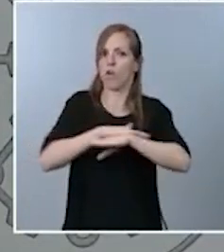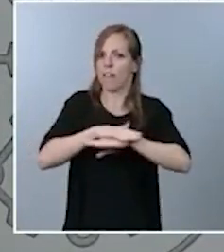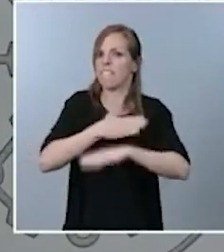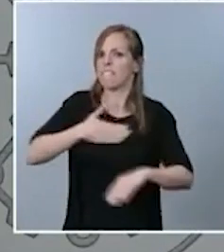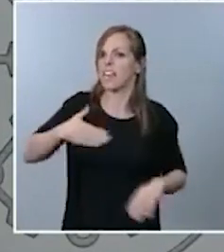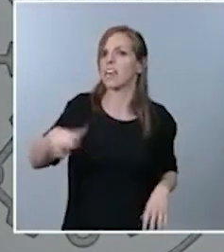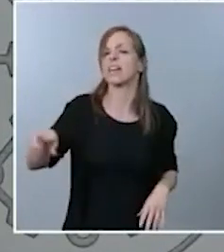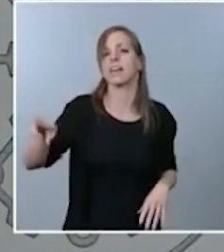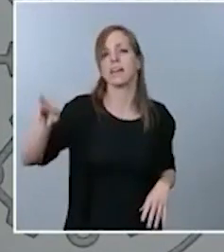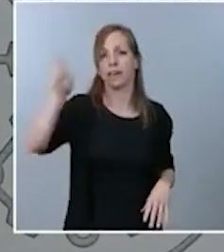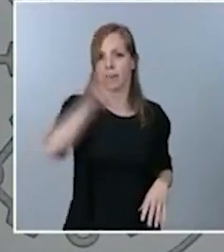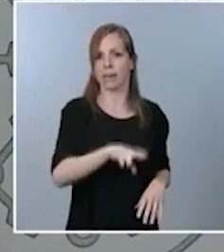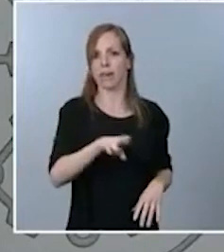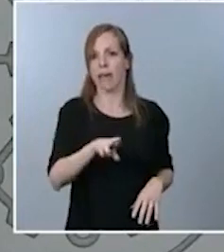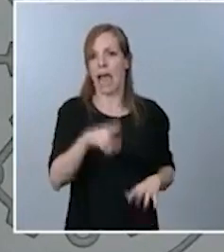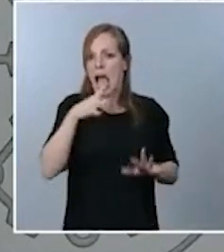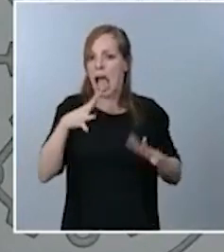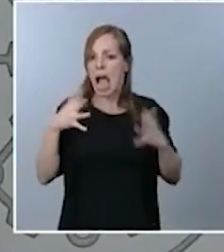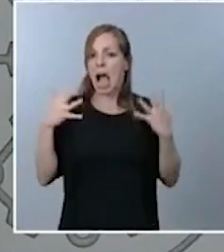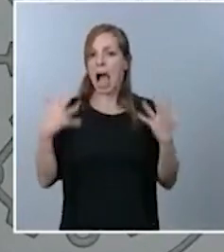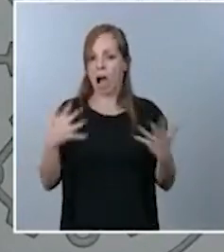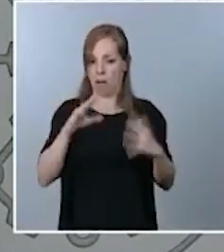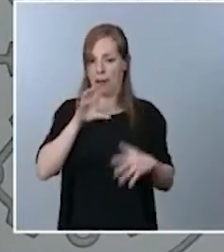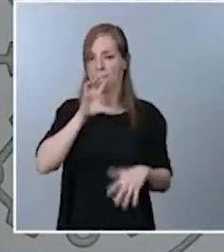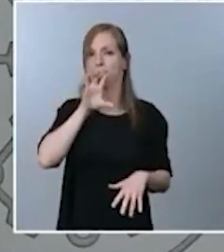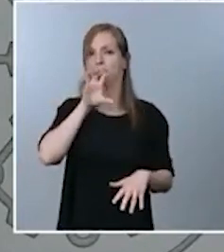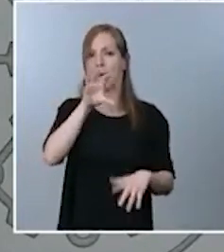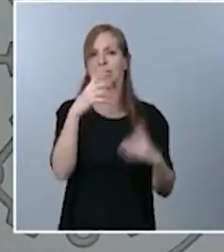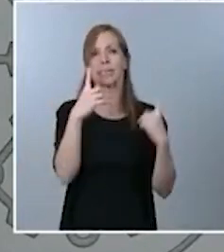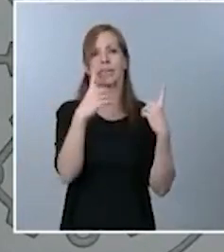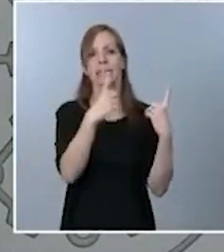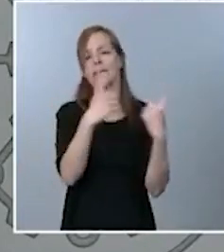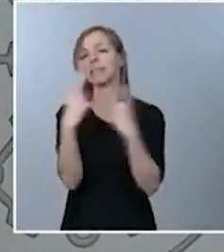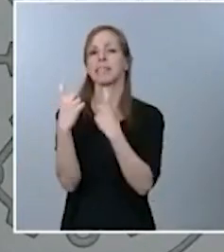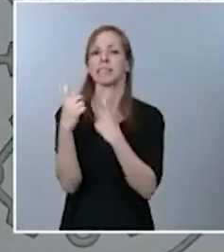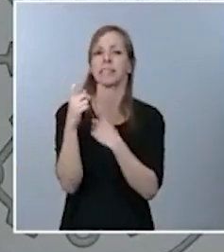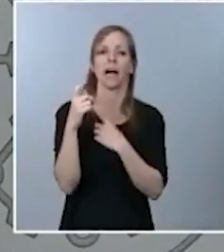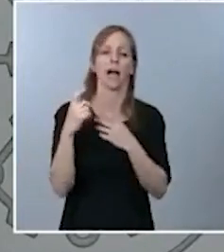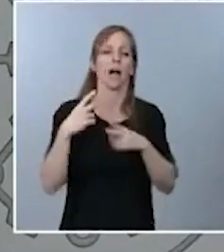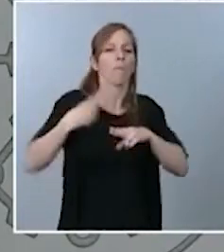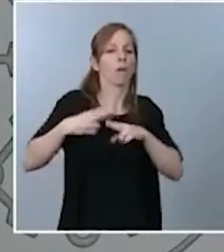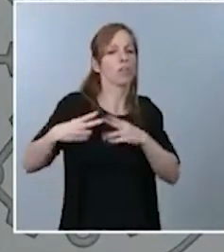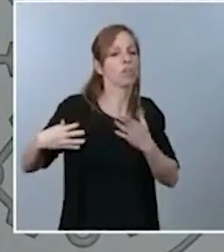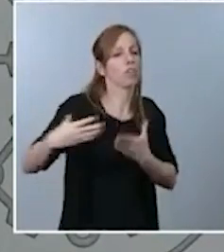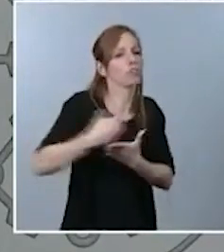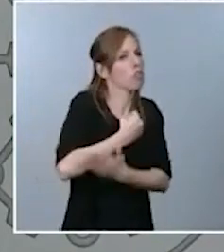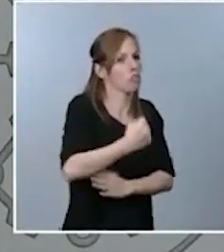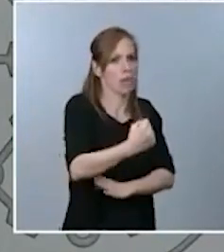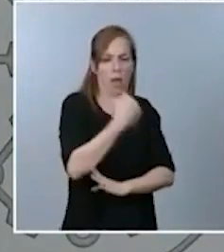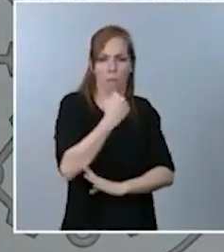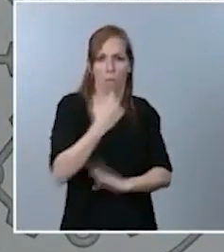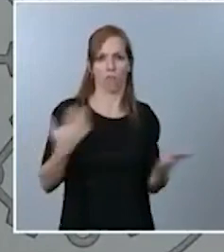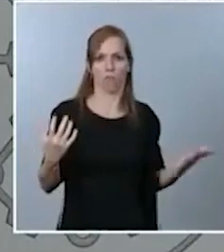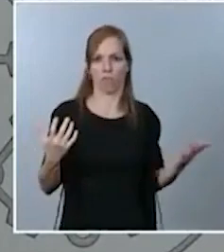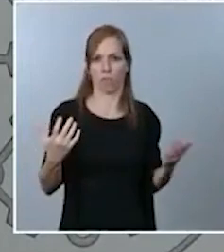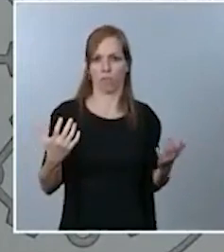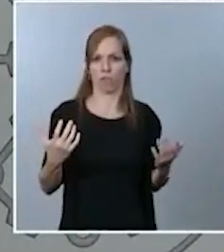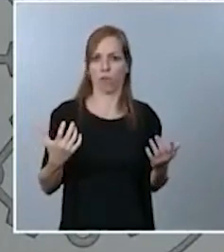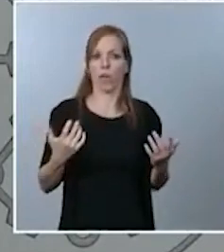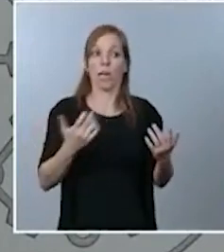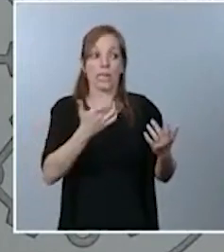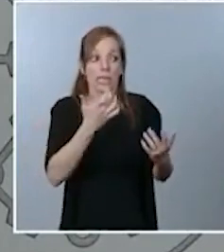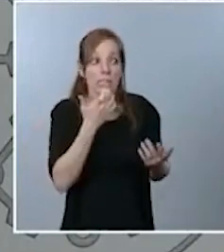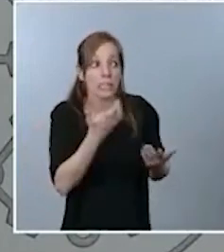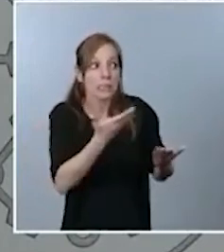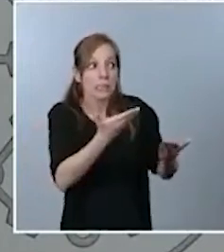que en este momento este país necesita del concurso de todos. No podemos prescindir de ninguna mano que se ofrezca para poder